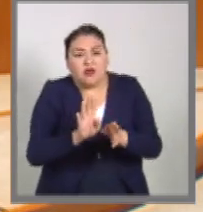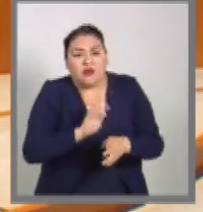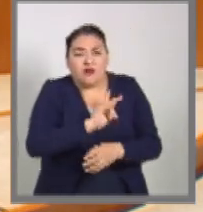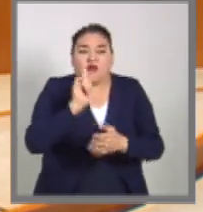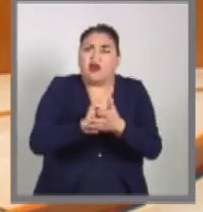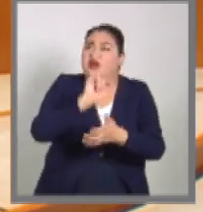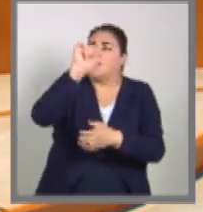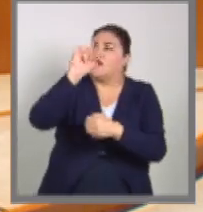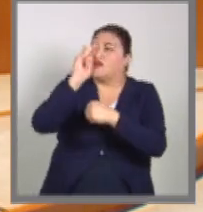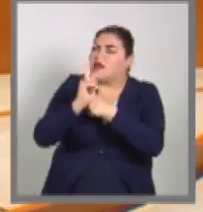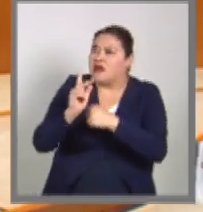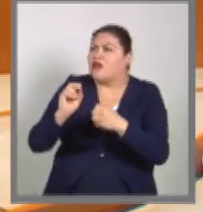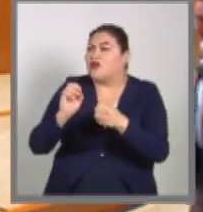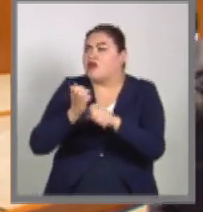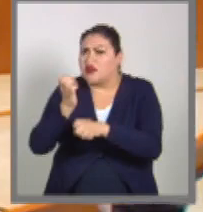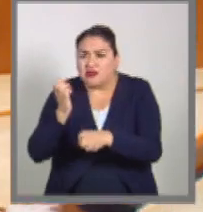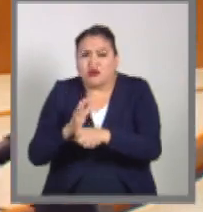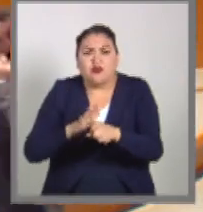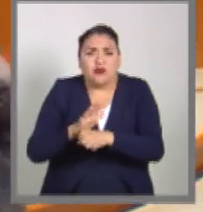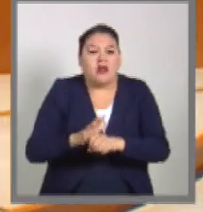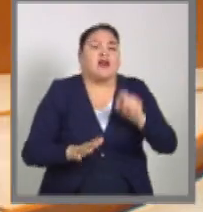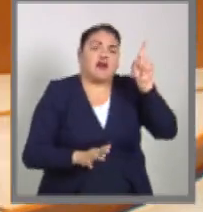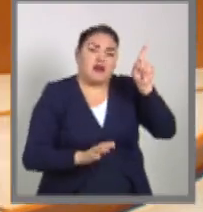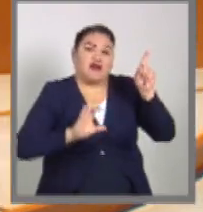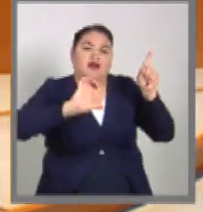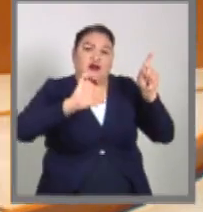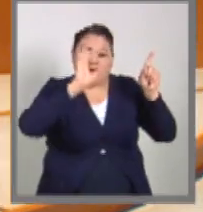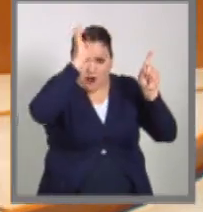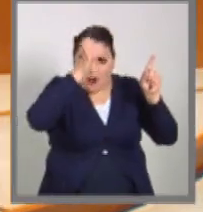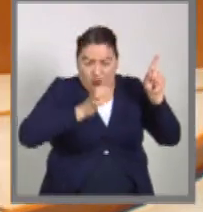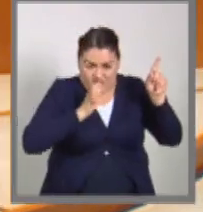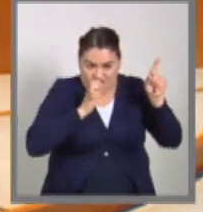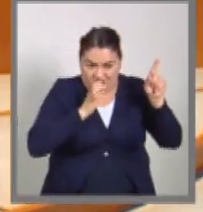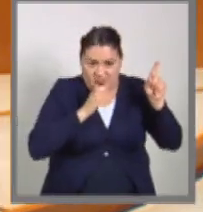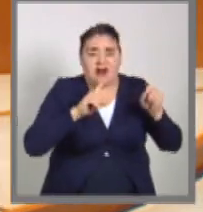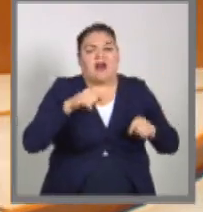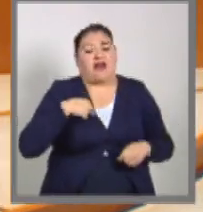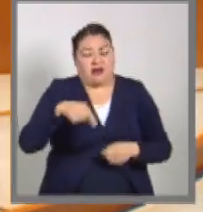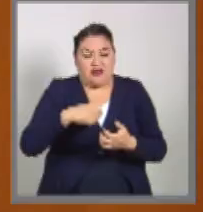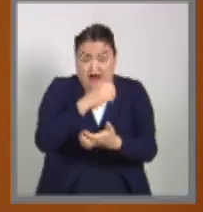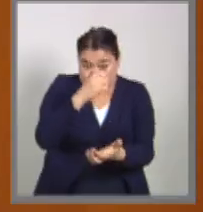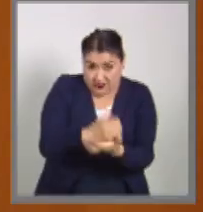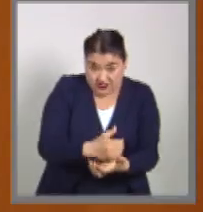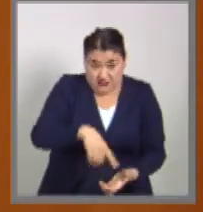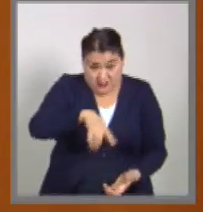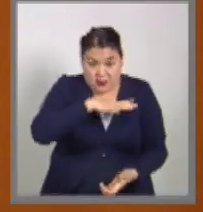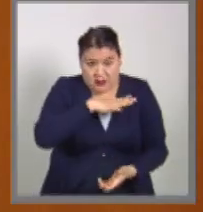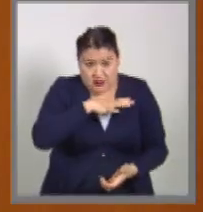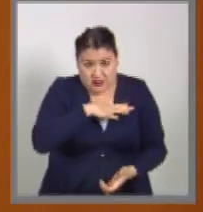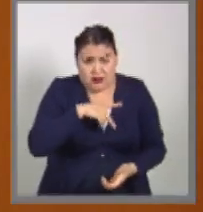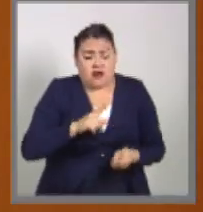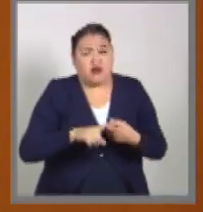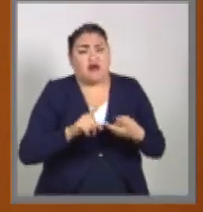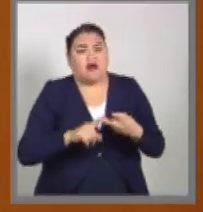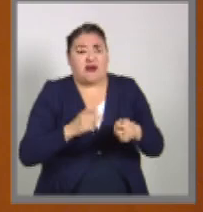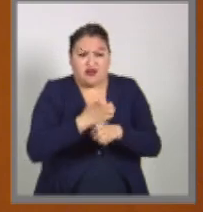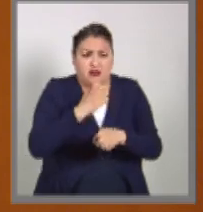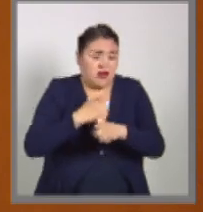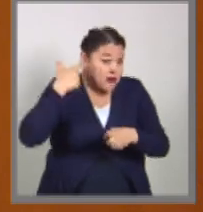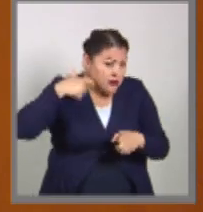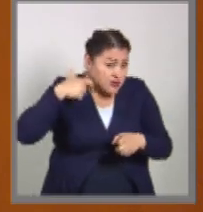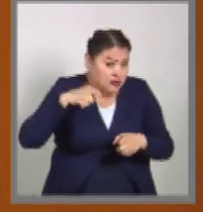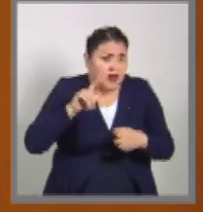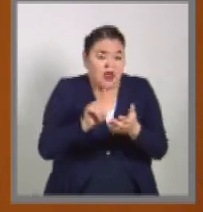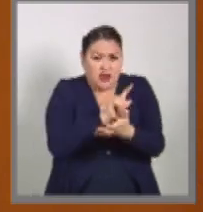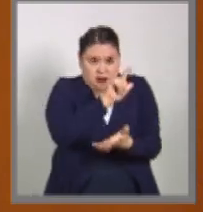en algún estado, que es el estado de Coahuila. Si bien tenemos en la Ciudad de México y también en el estado de Querétaro